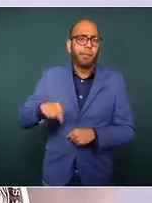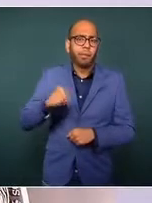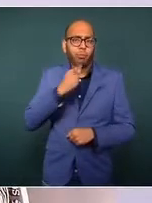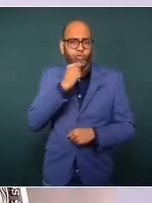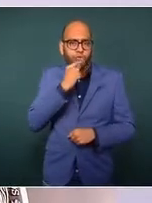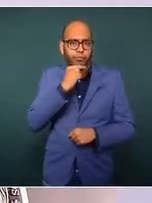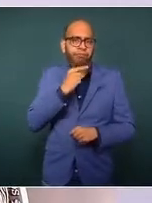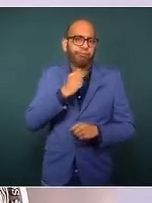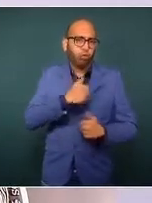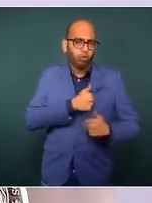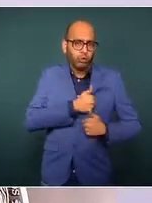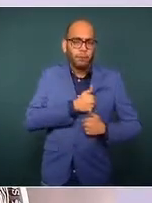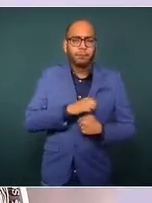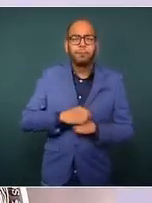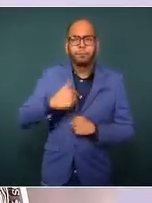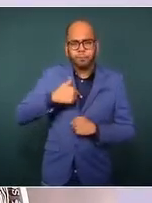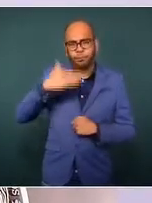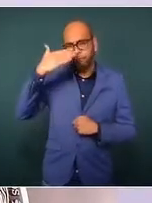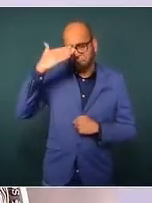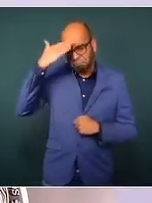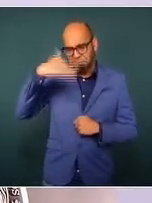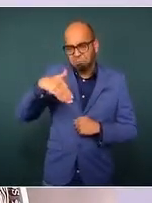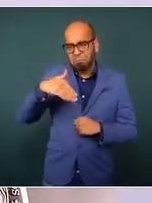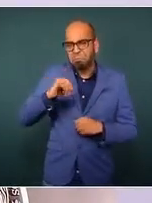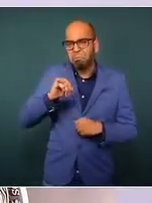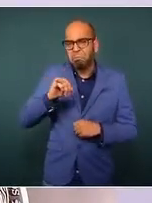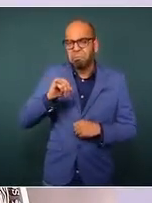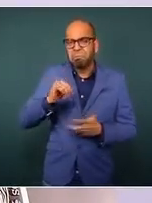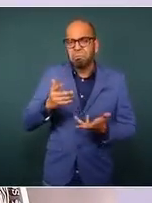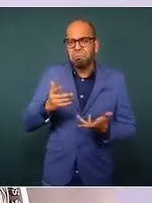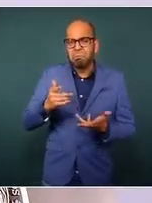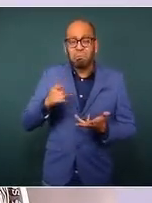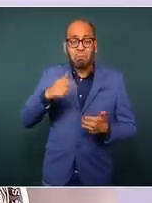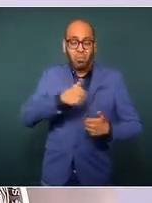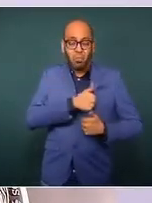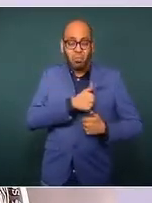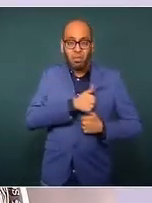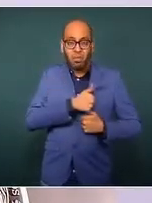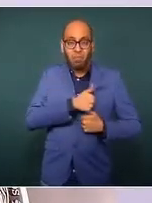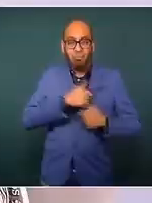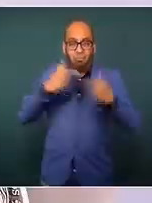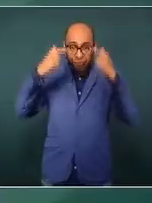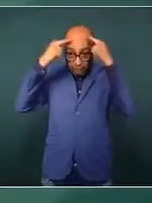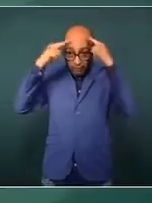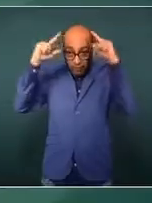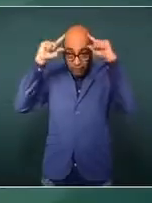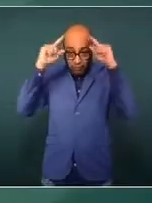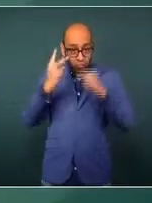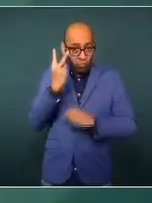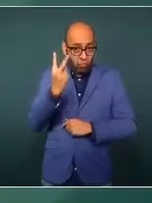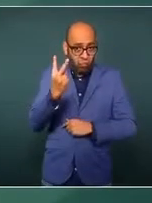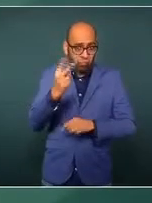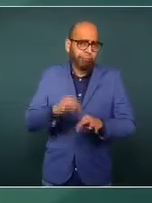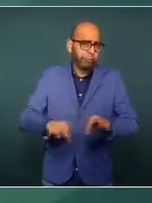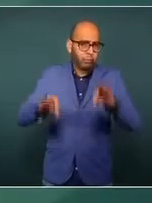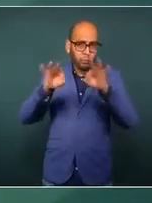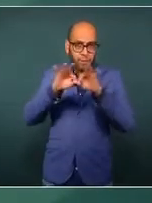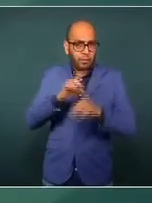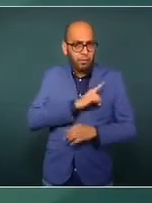de que el Ejército y la Marina son los baluartes más importantes que tenemos y tenemos que cuidarlos